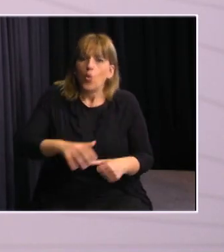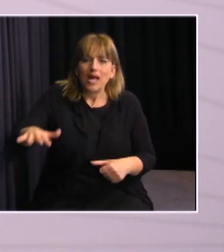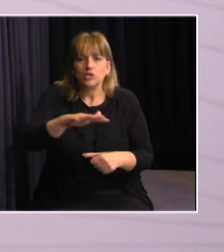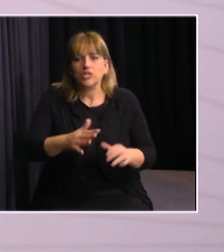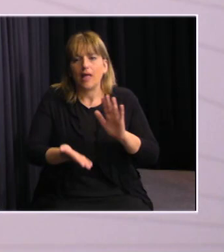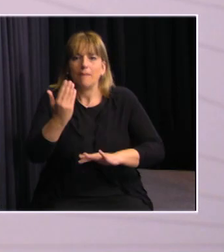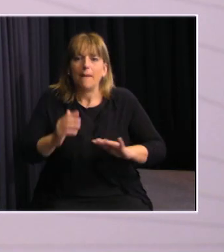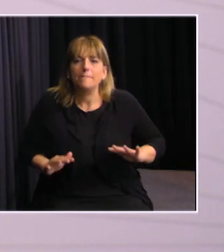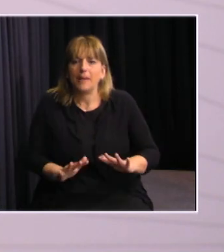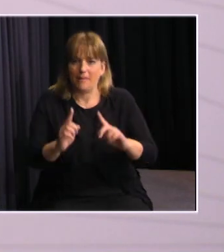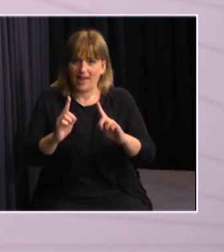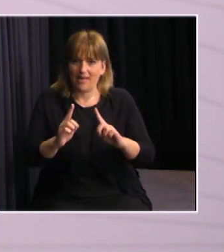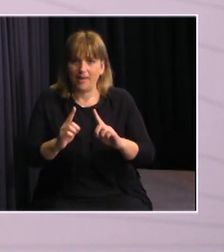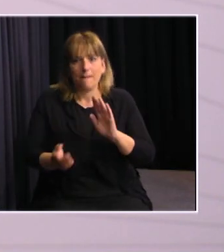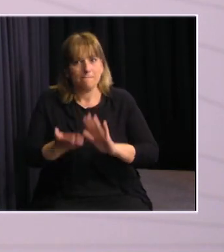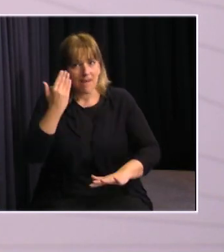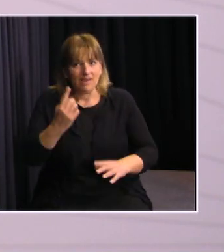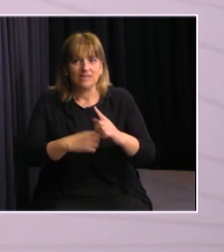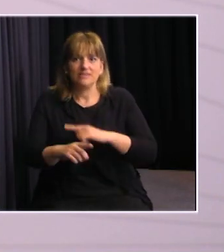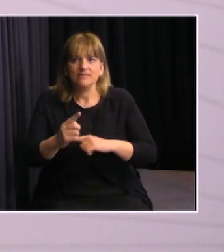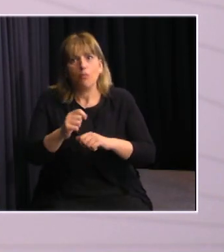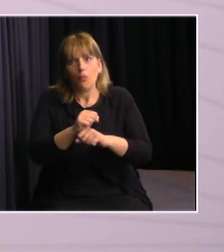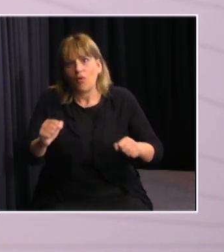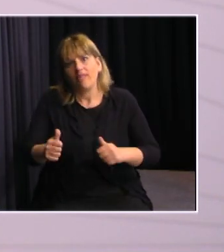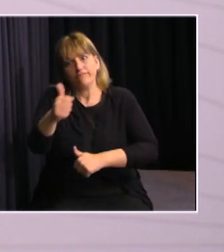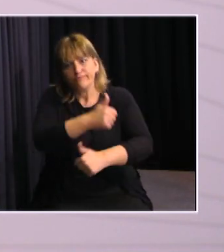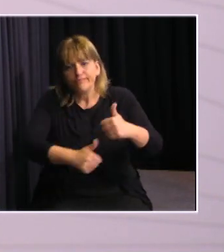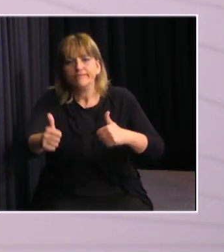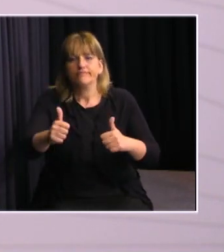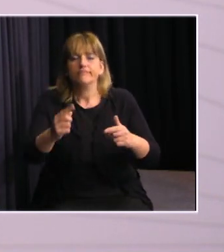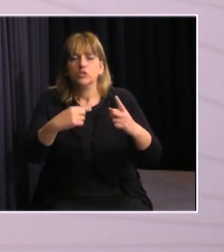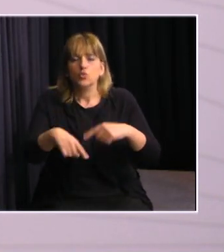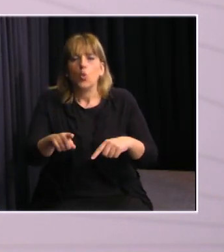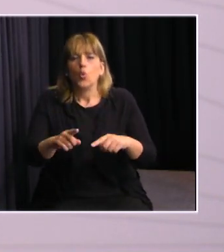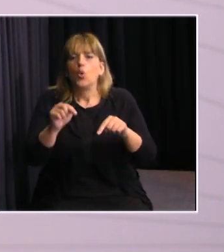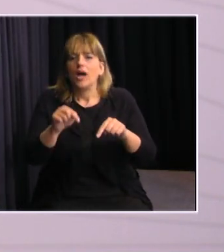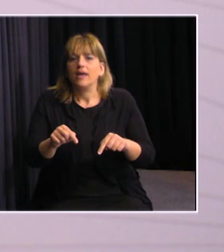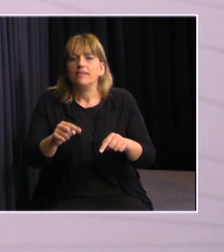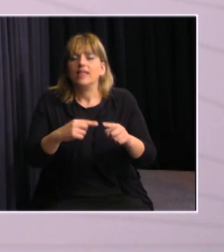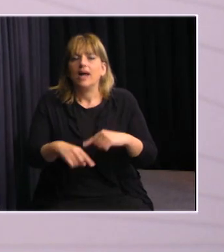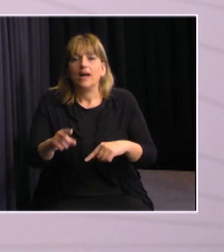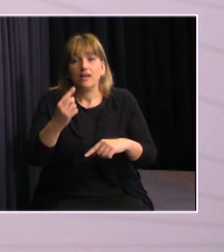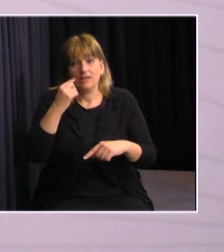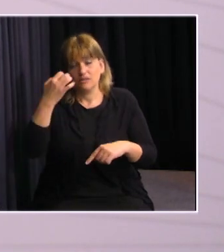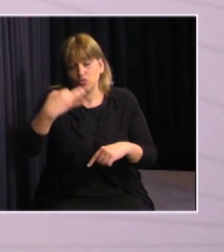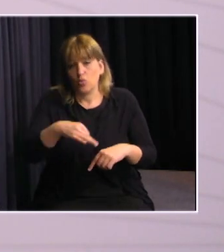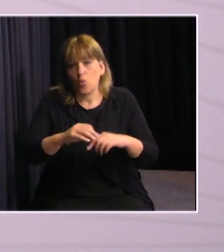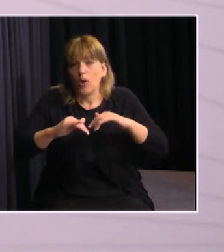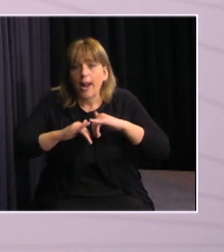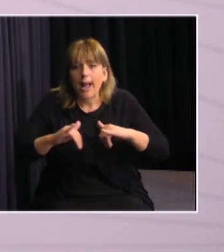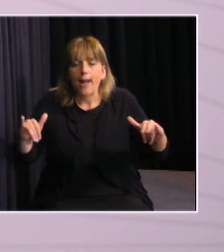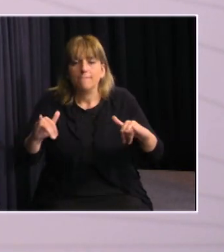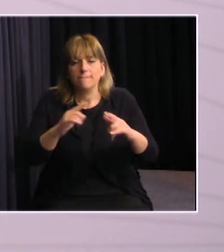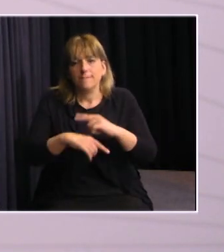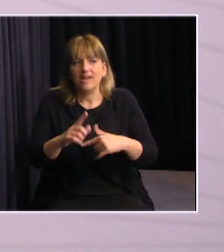más preparada y más resiliente. Para cumplir este objetivo, una de las estrategias son las campañas